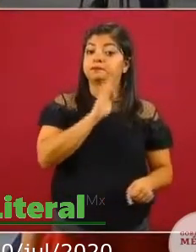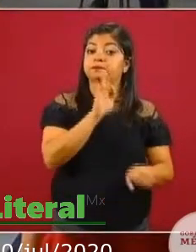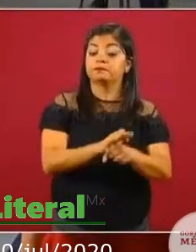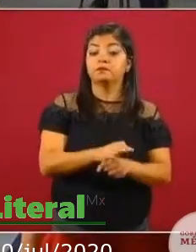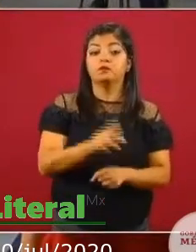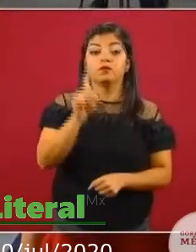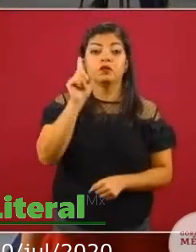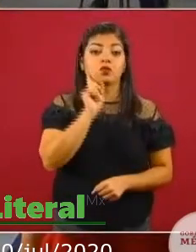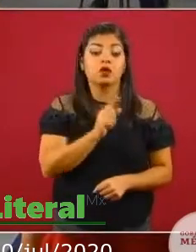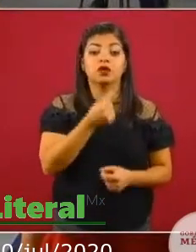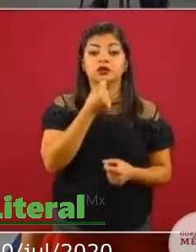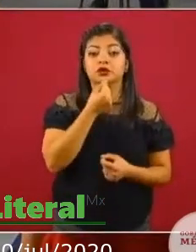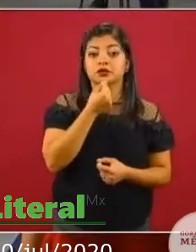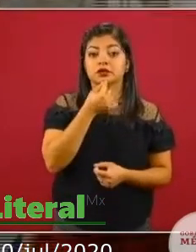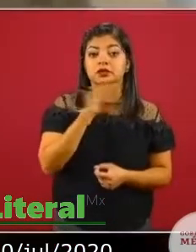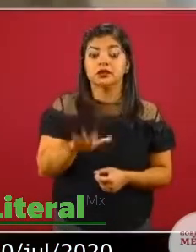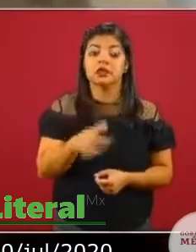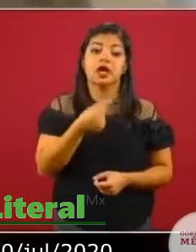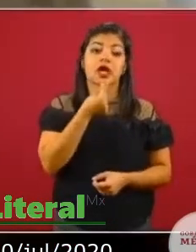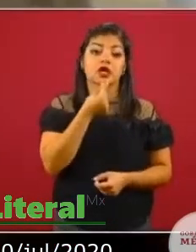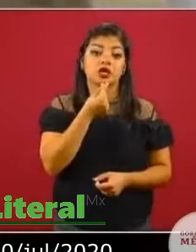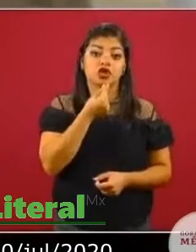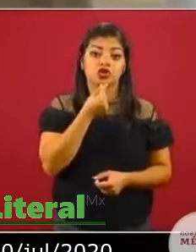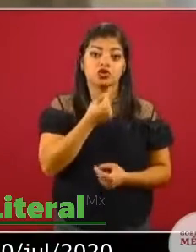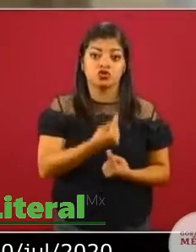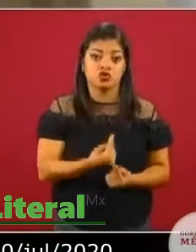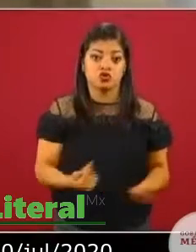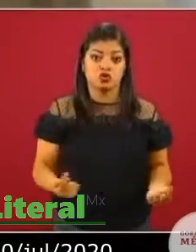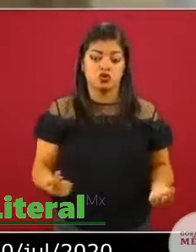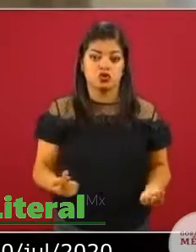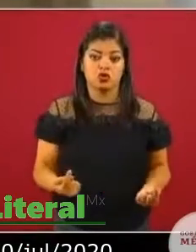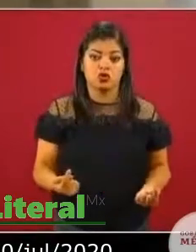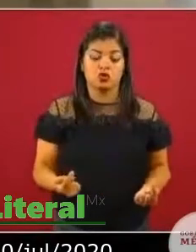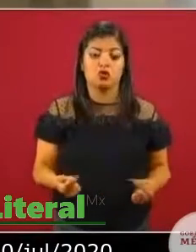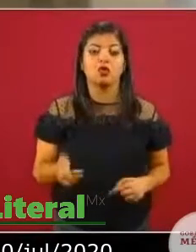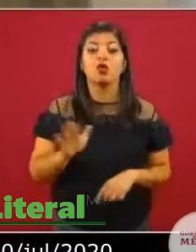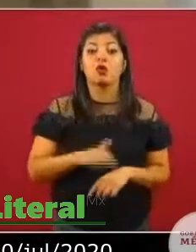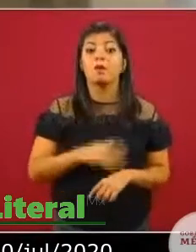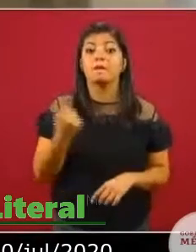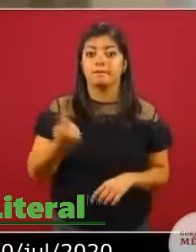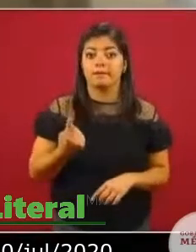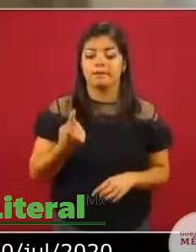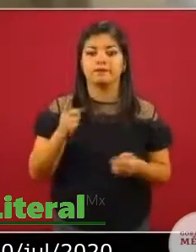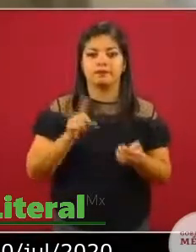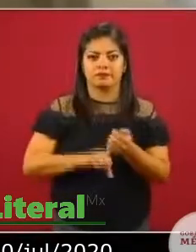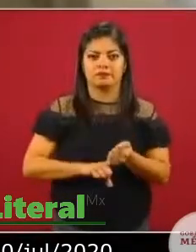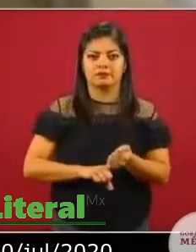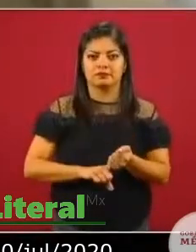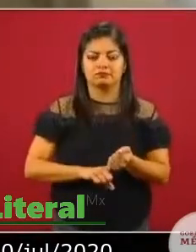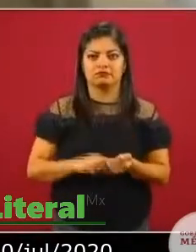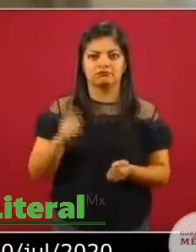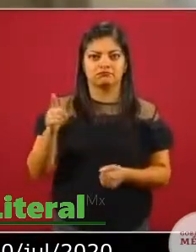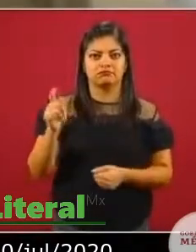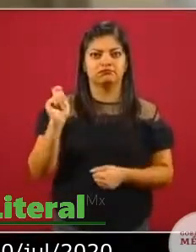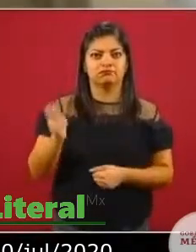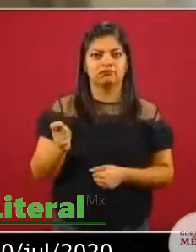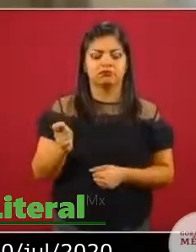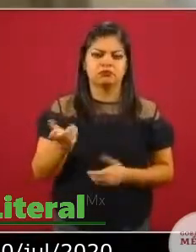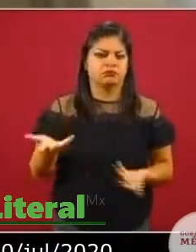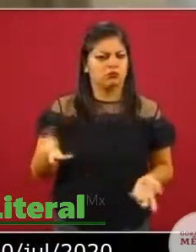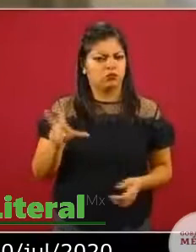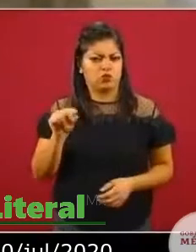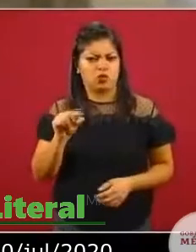mujeres, niñas y niños, porque el mensaje que se recibe es de negación.